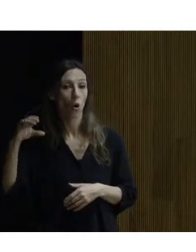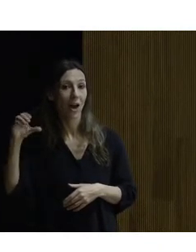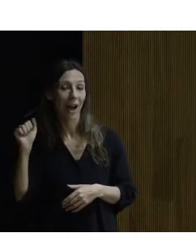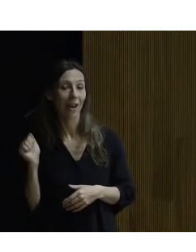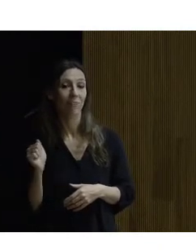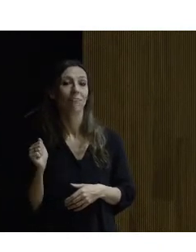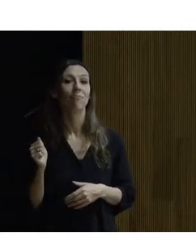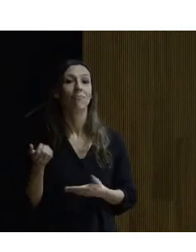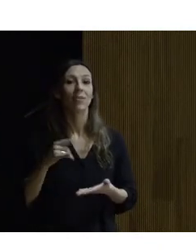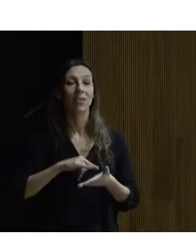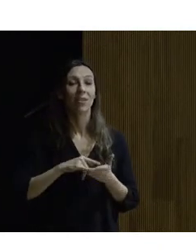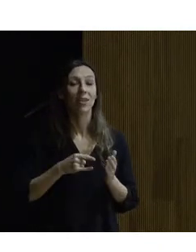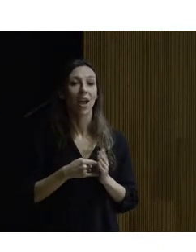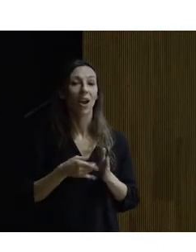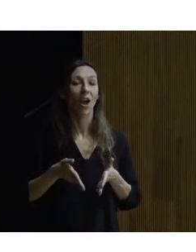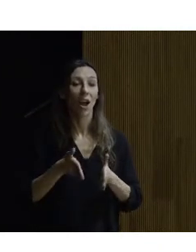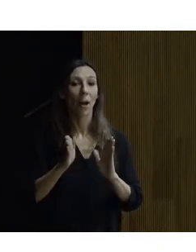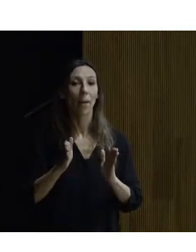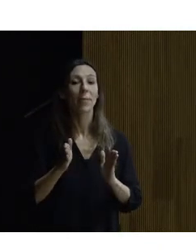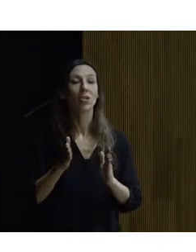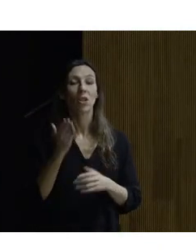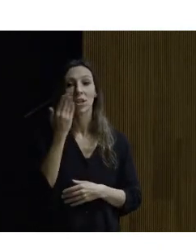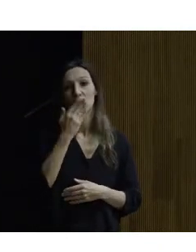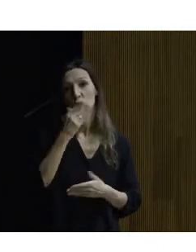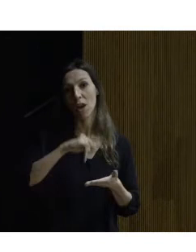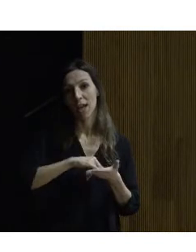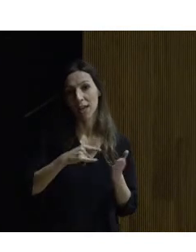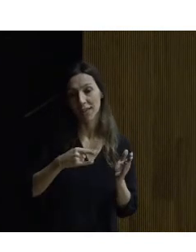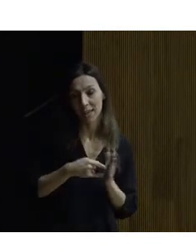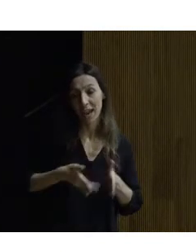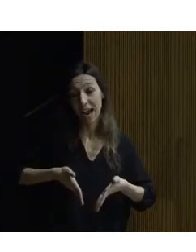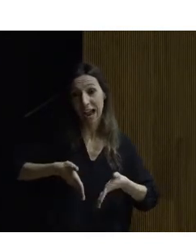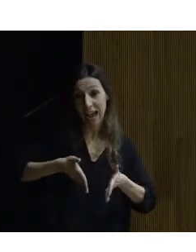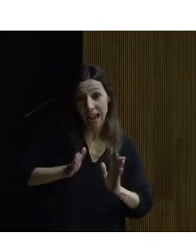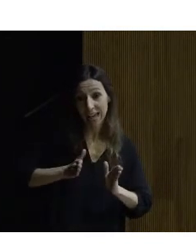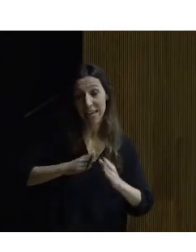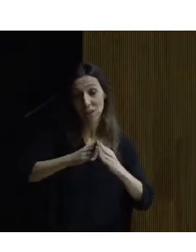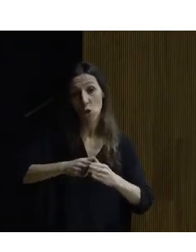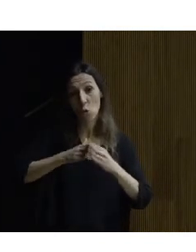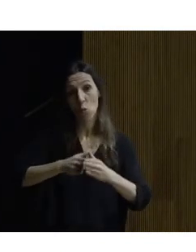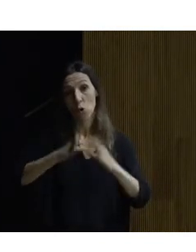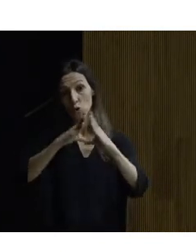de caminos por la escuela técnica superior de ingenieros de caminos canales y puertos de la Universidad de Madrid